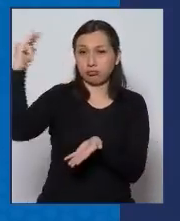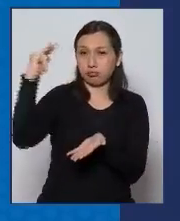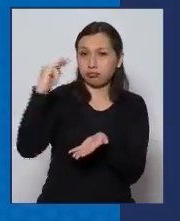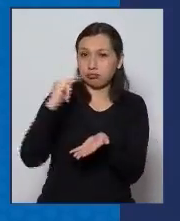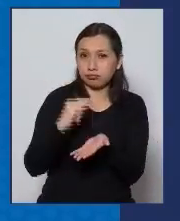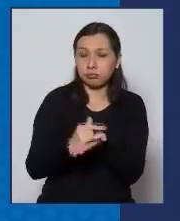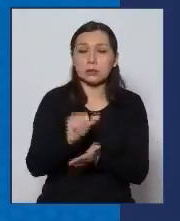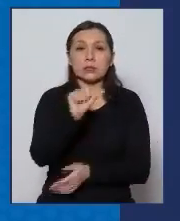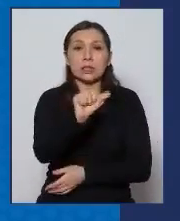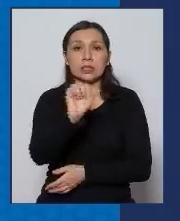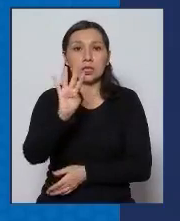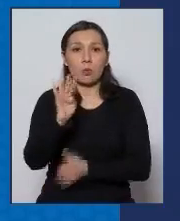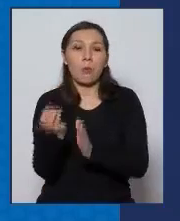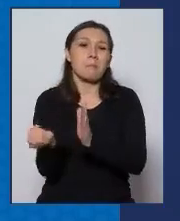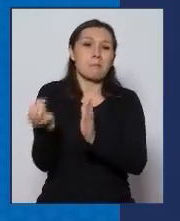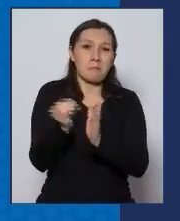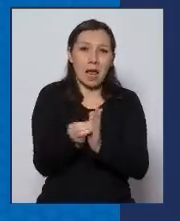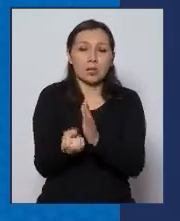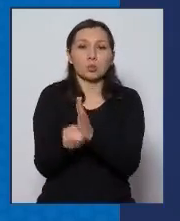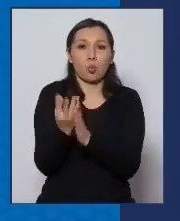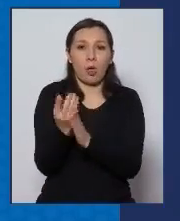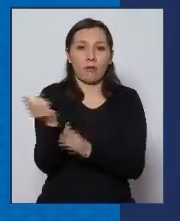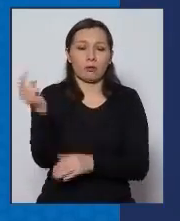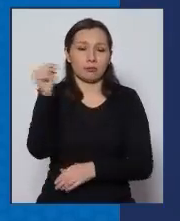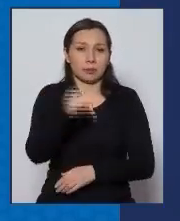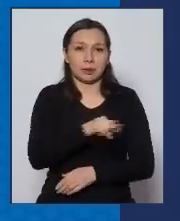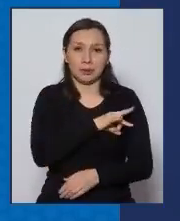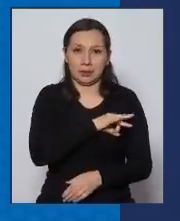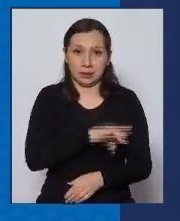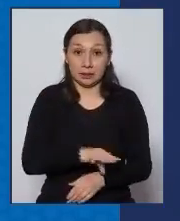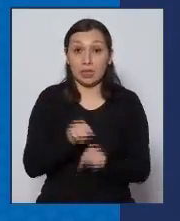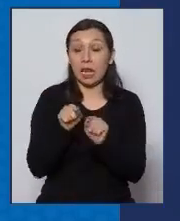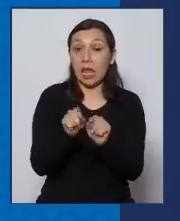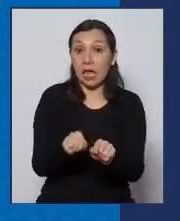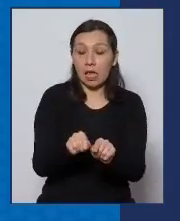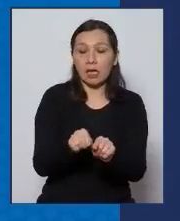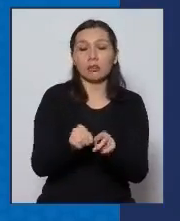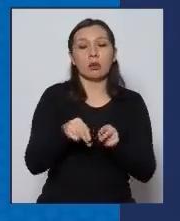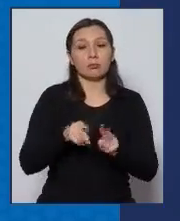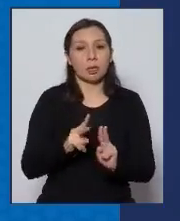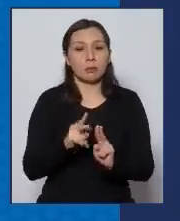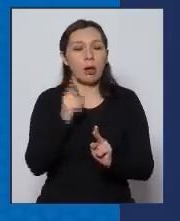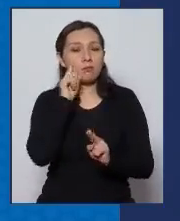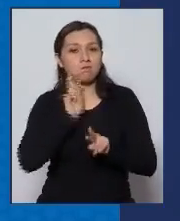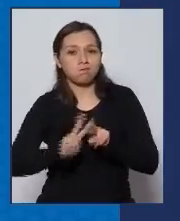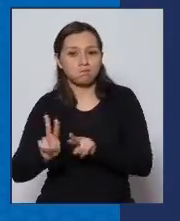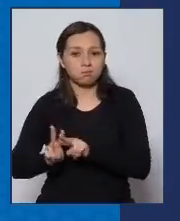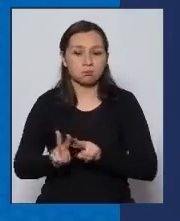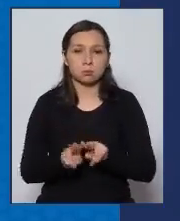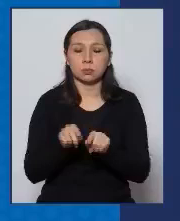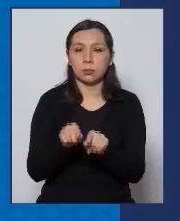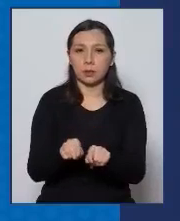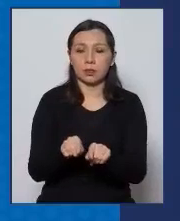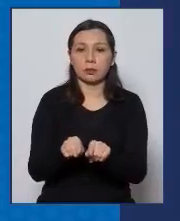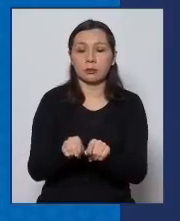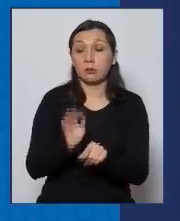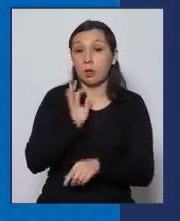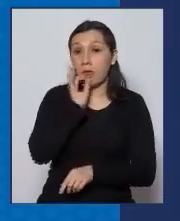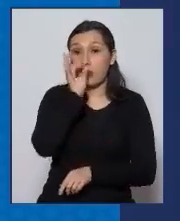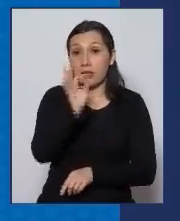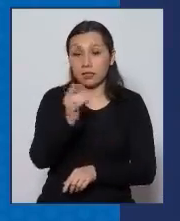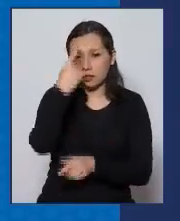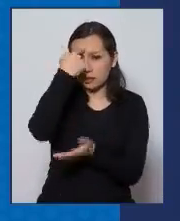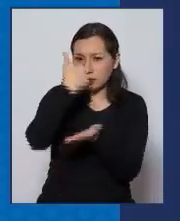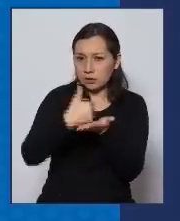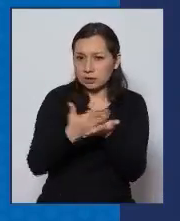64 nuevos respiradores al país y eso nos permite decir que